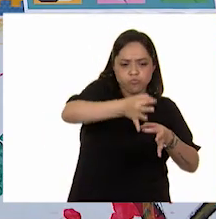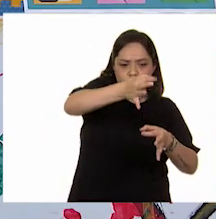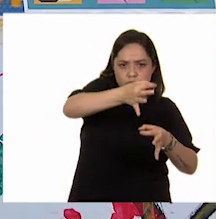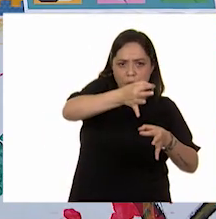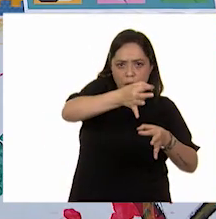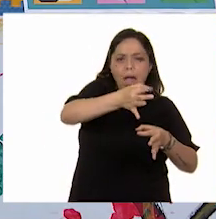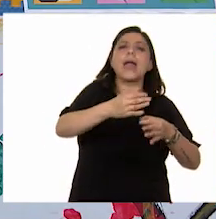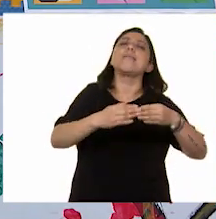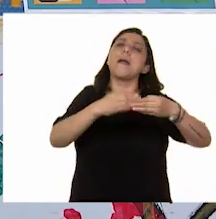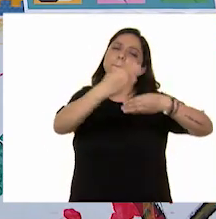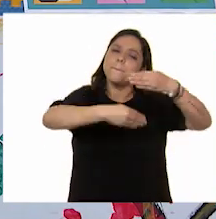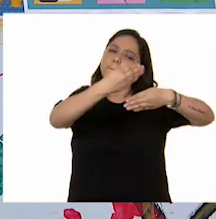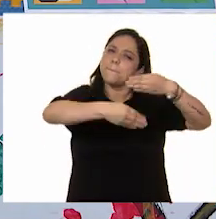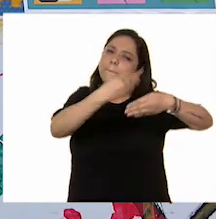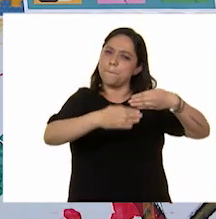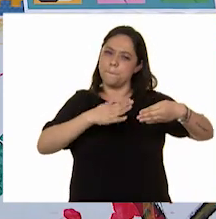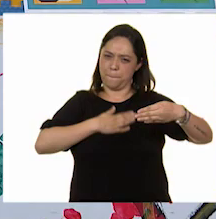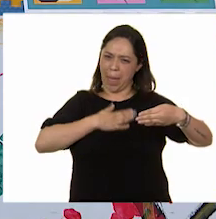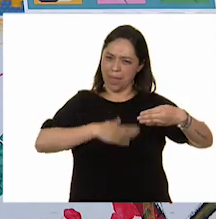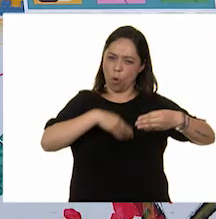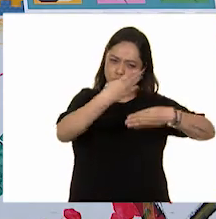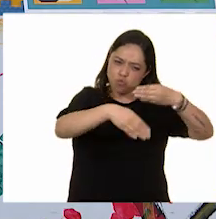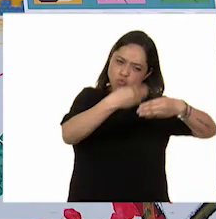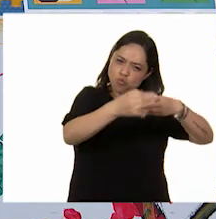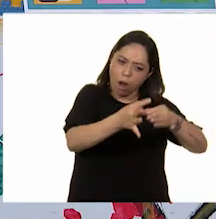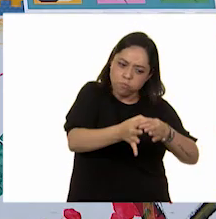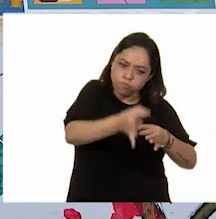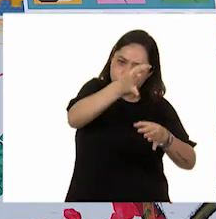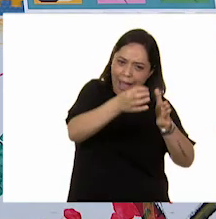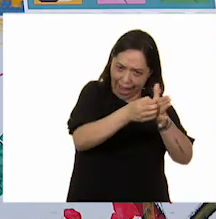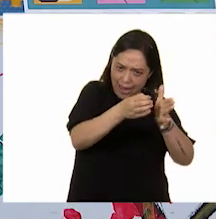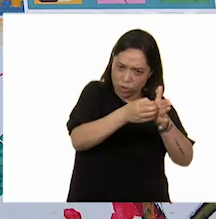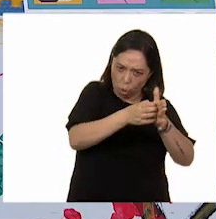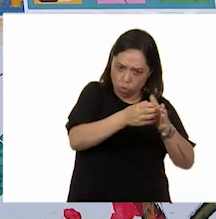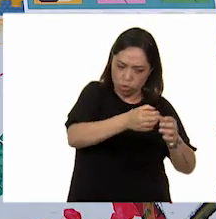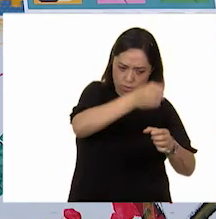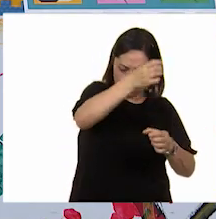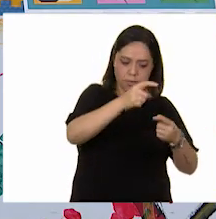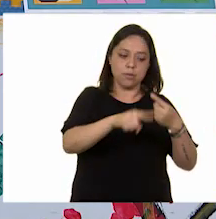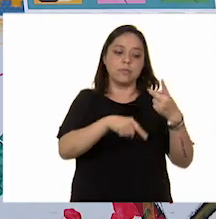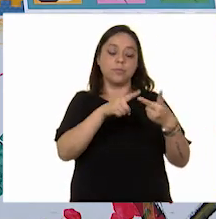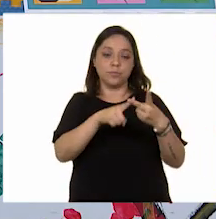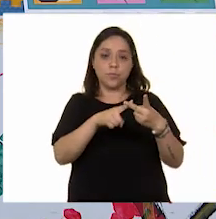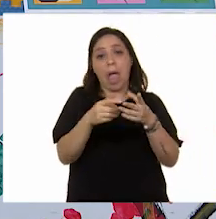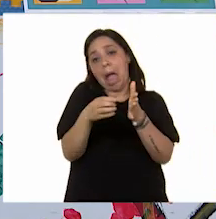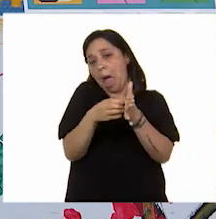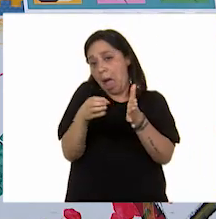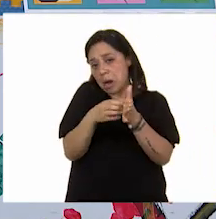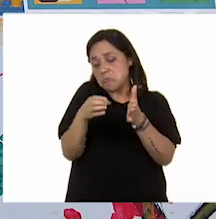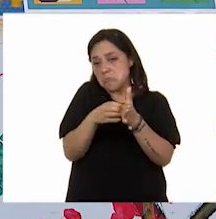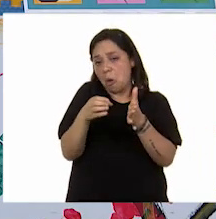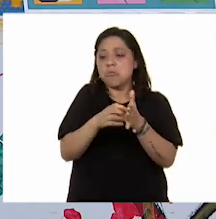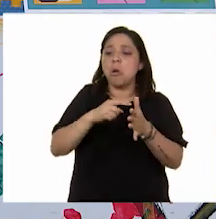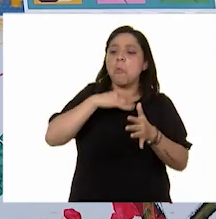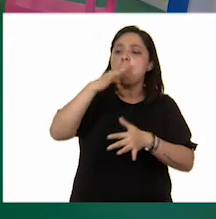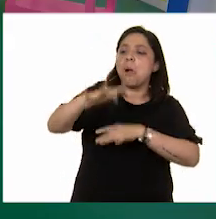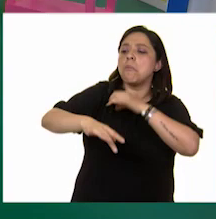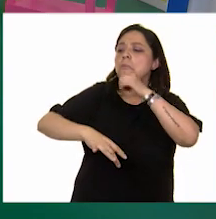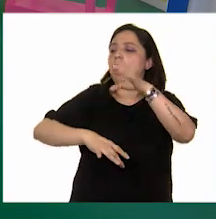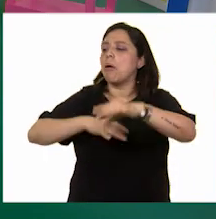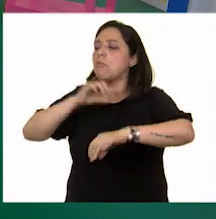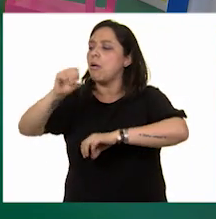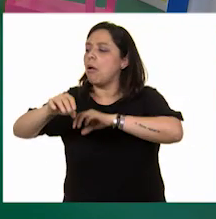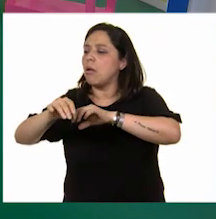sobran de papel de baño! ¡Majú! ¡Cartón que sea de residuos! También